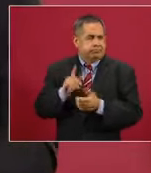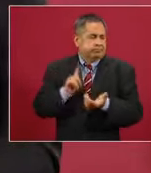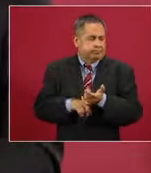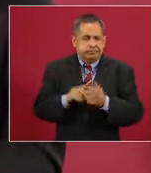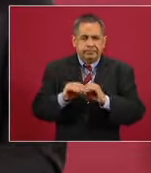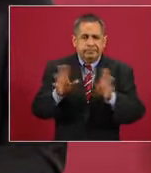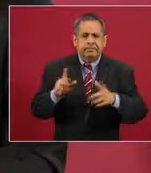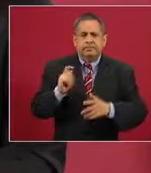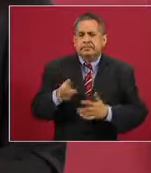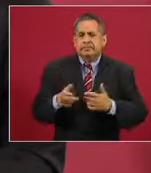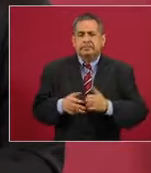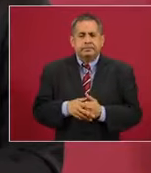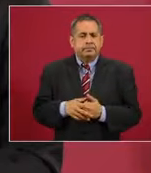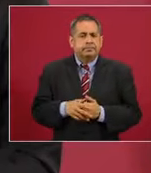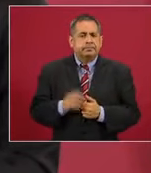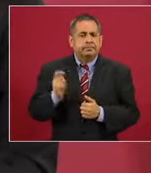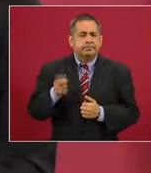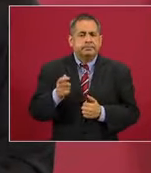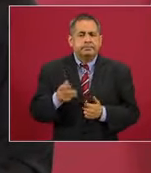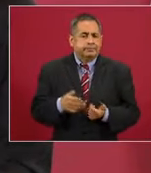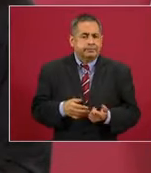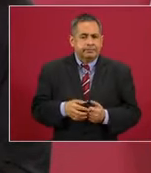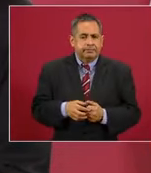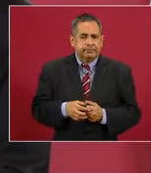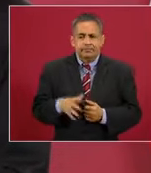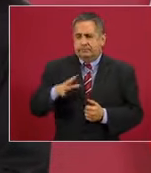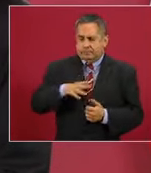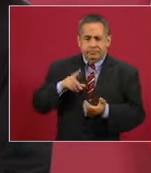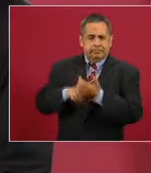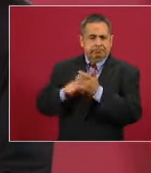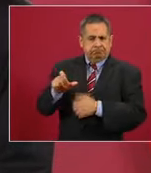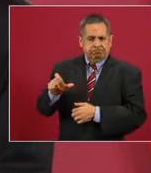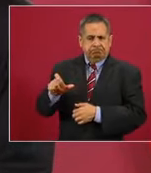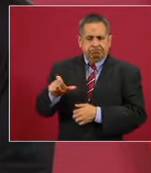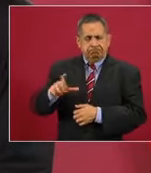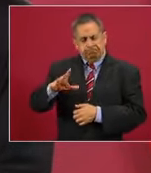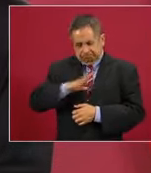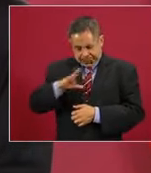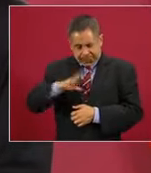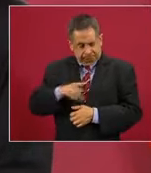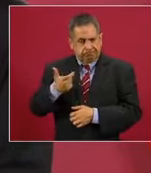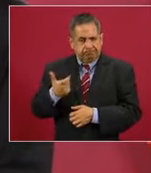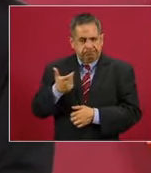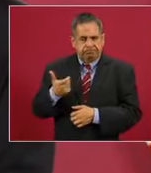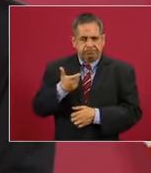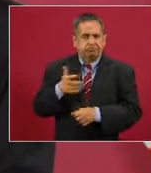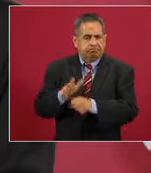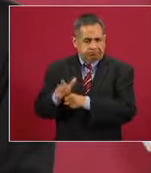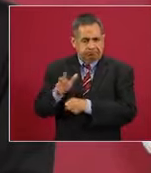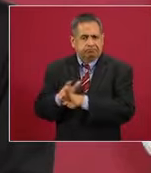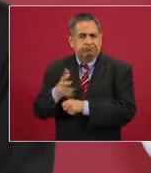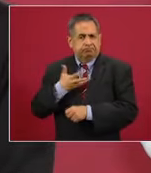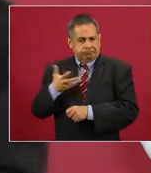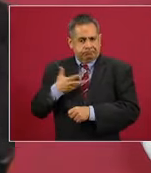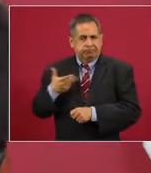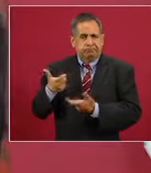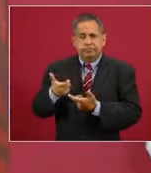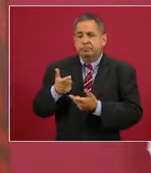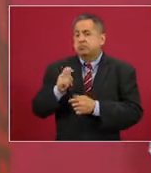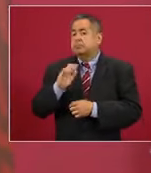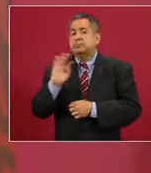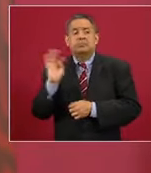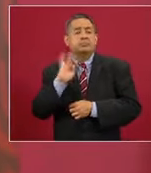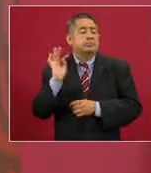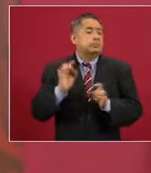clara, tenemos dinero disponible para